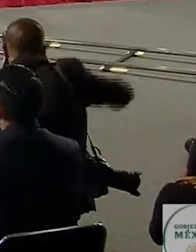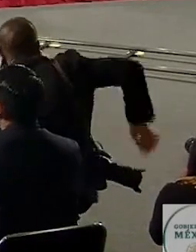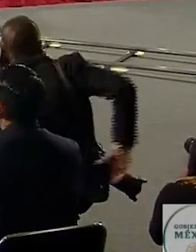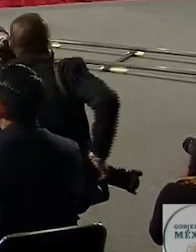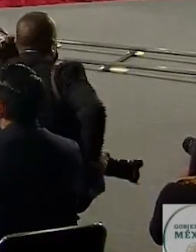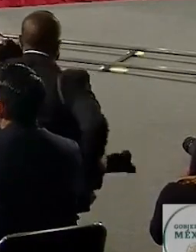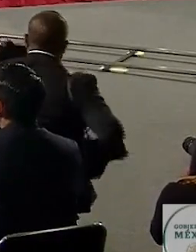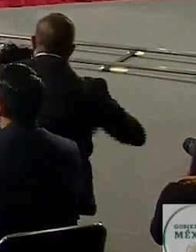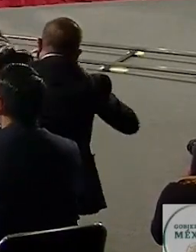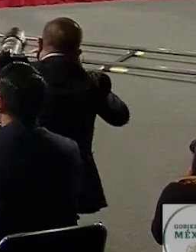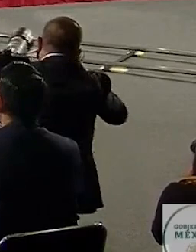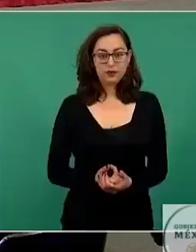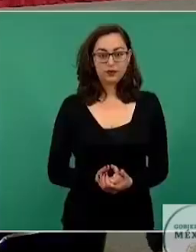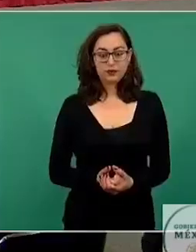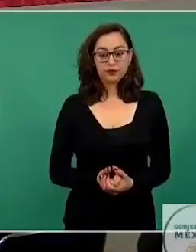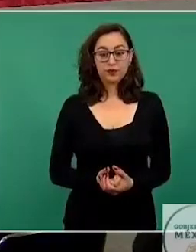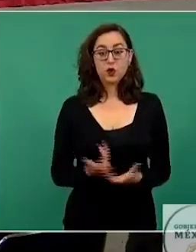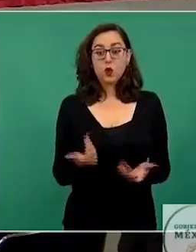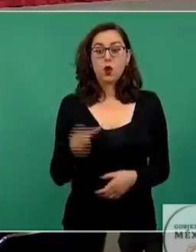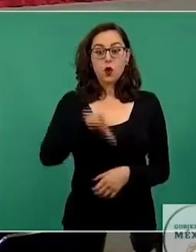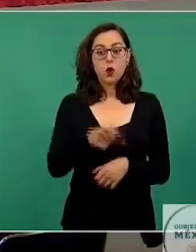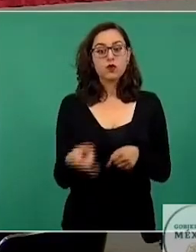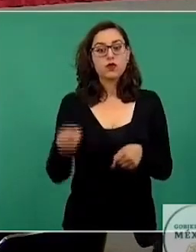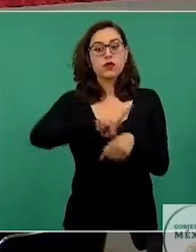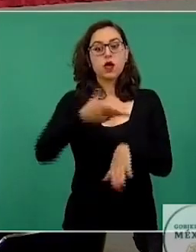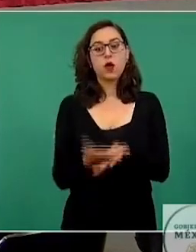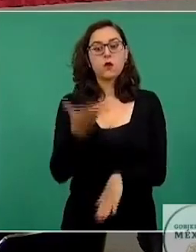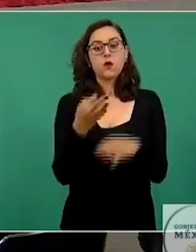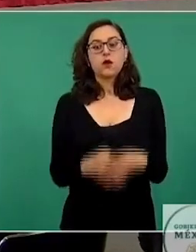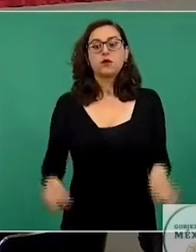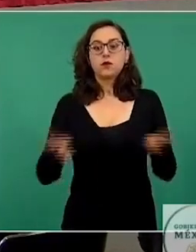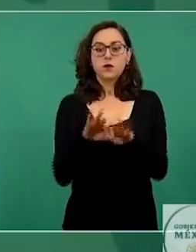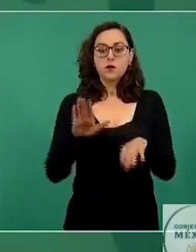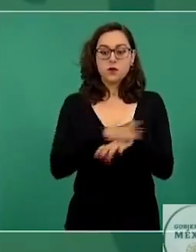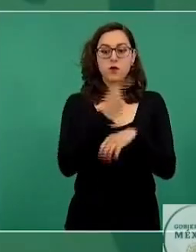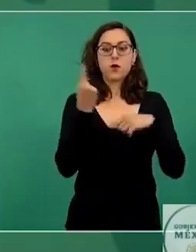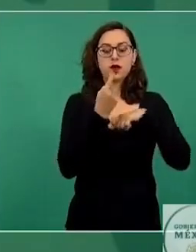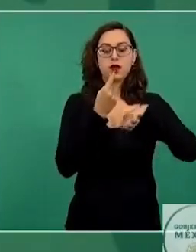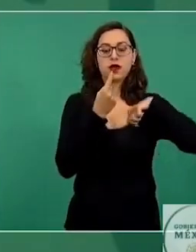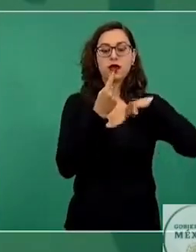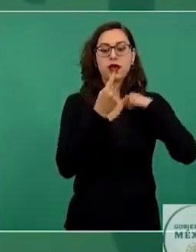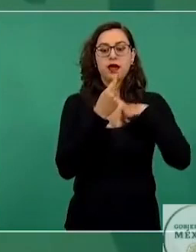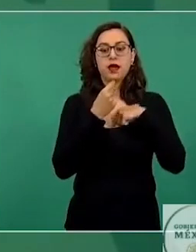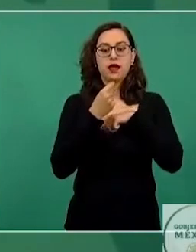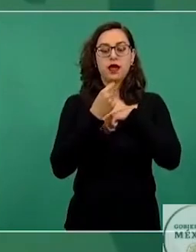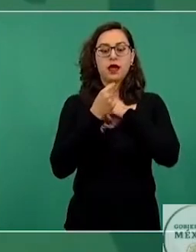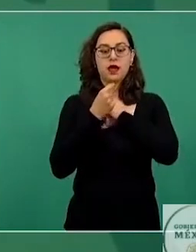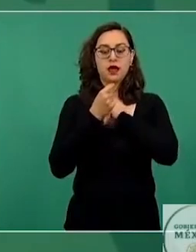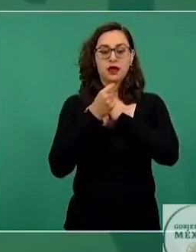a entregar reconocimientos a deportistas